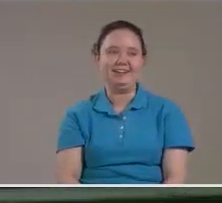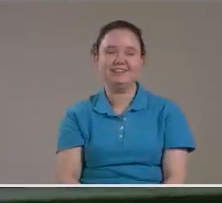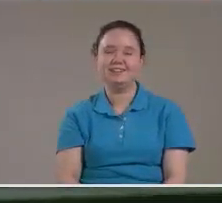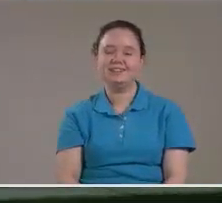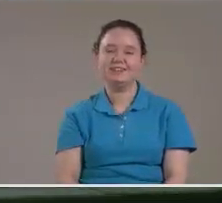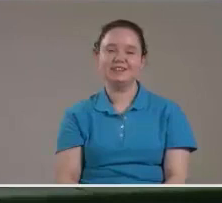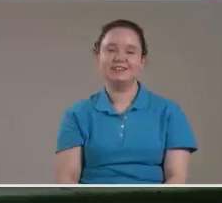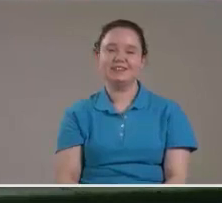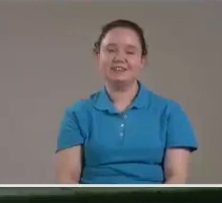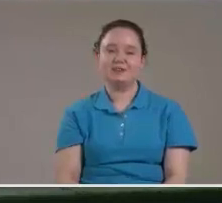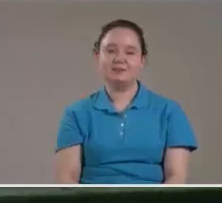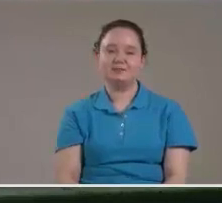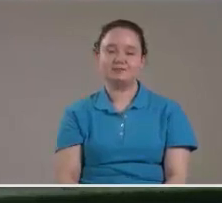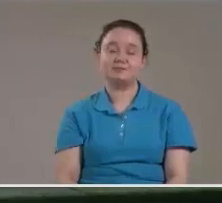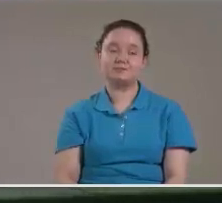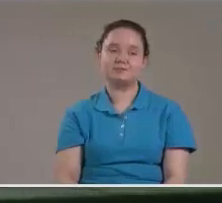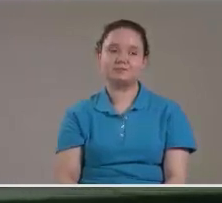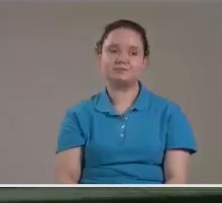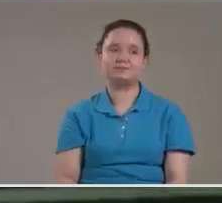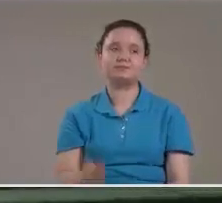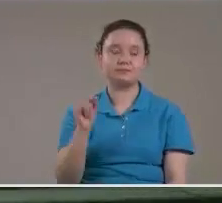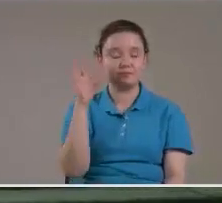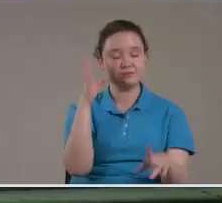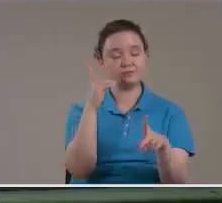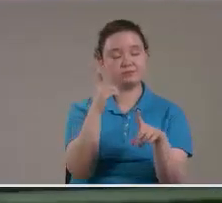verdad Que la costa seria